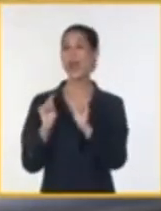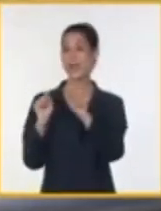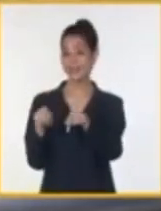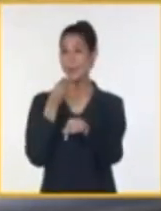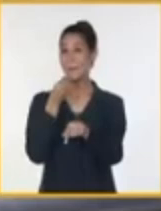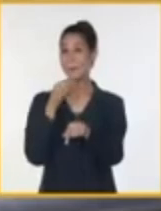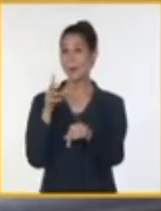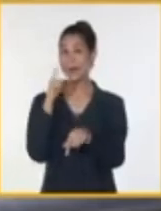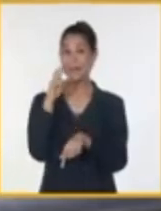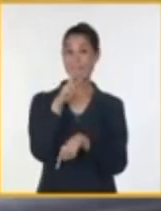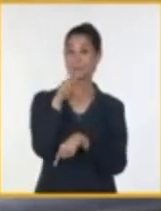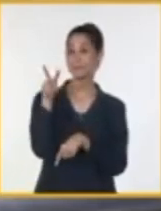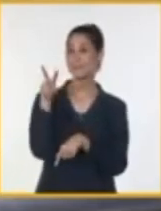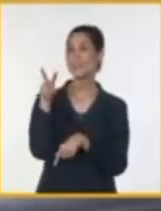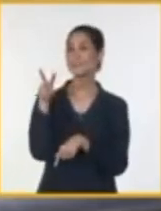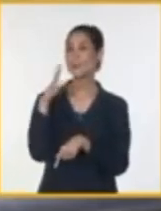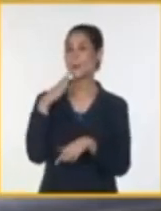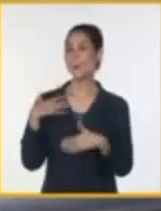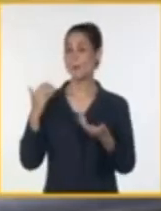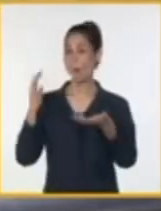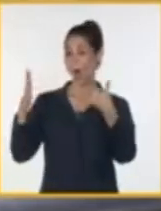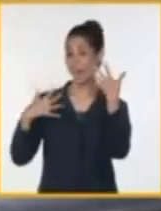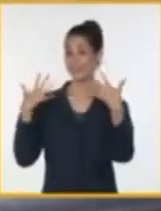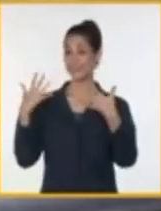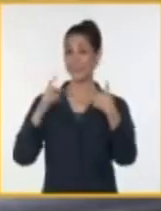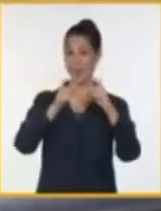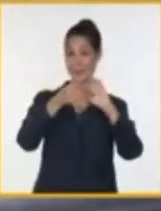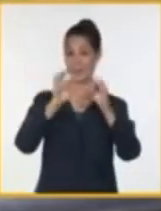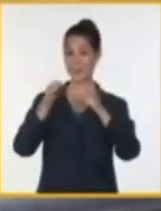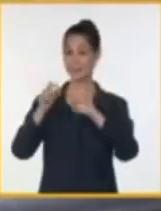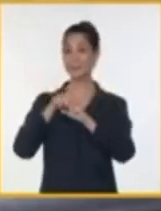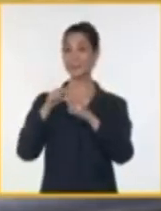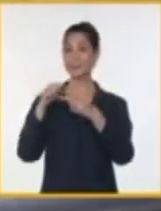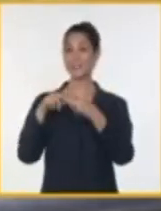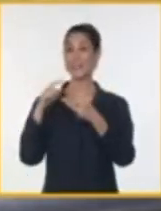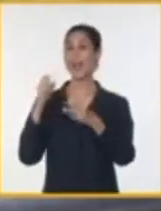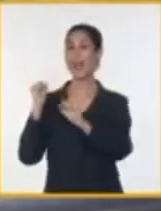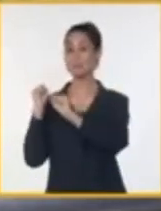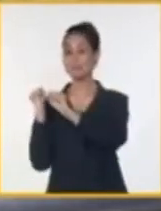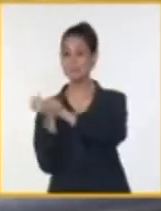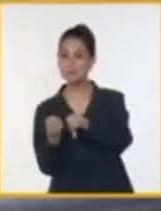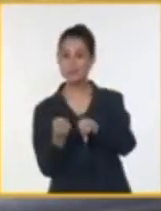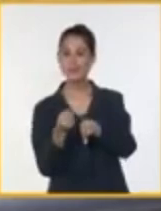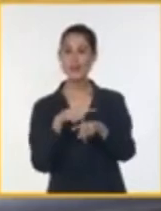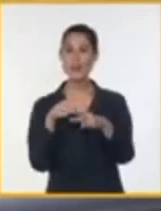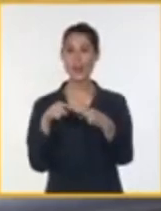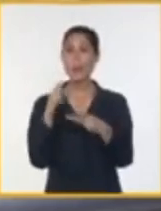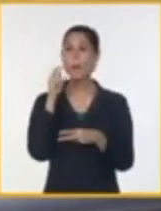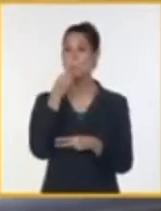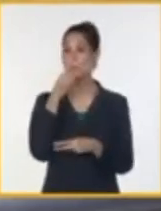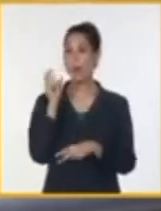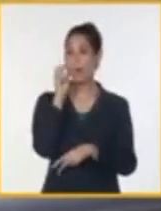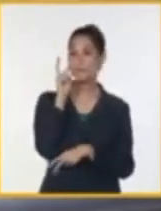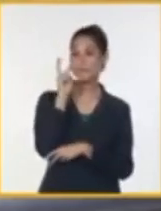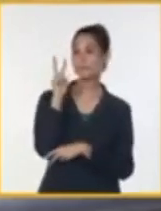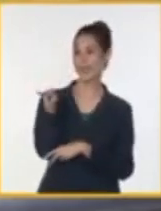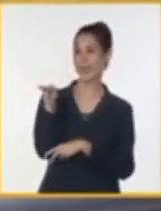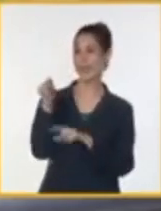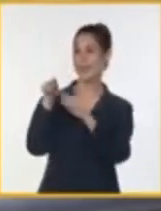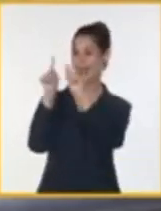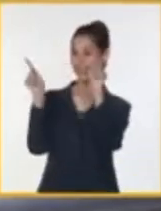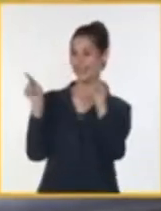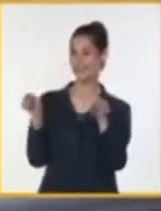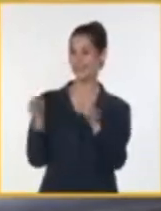las actividades de los Juegos Escolares Nacionales, de la Serie Nacional de Béisbol en sus play-offs, como bien se explicaba aquí, los Juegos